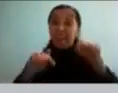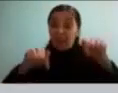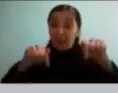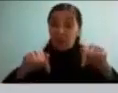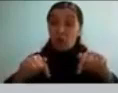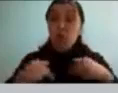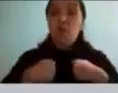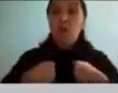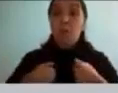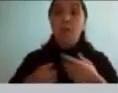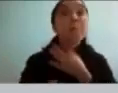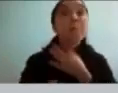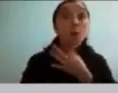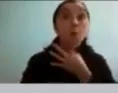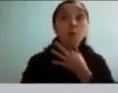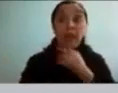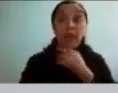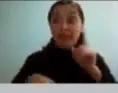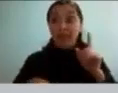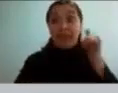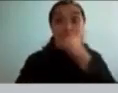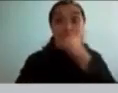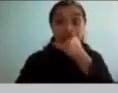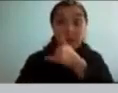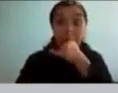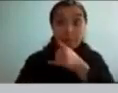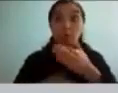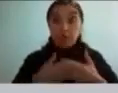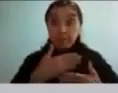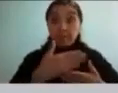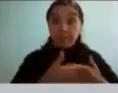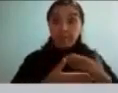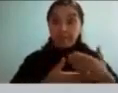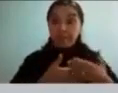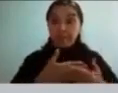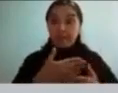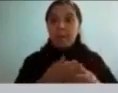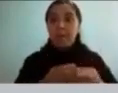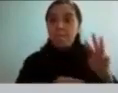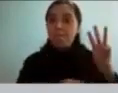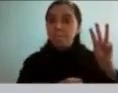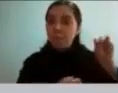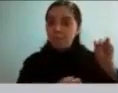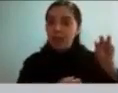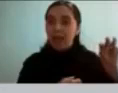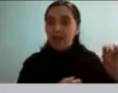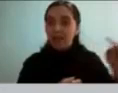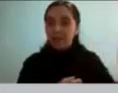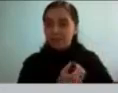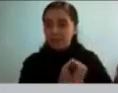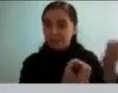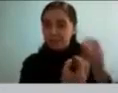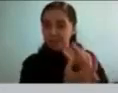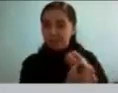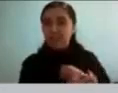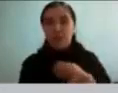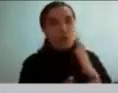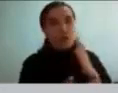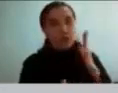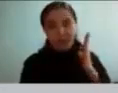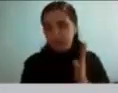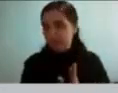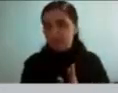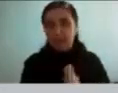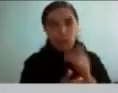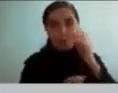mantengo durante un tiempo porque gracias a a mi santa madre que me dijo que tenía que terminar las cosas por lo menos durante el año